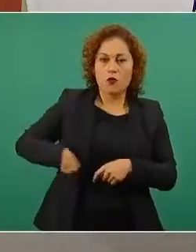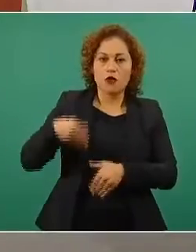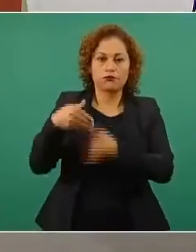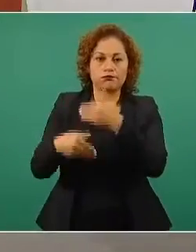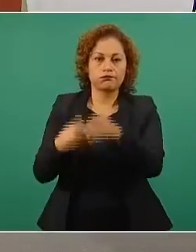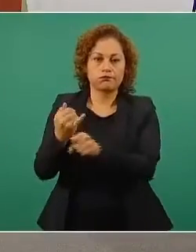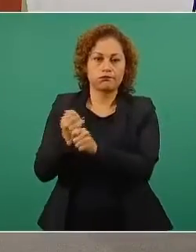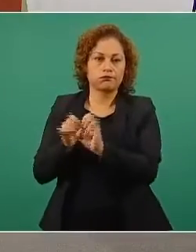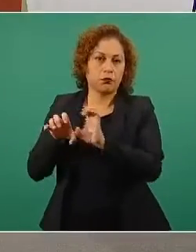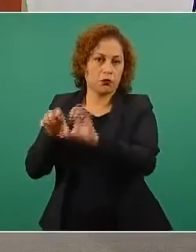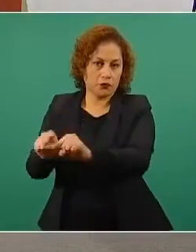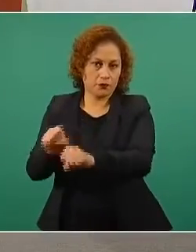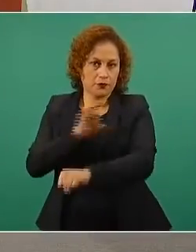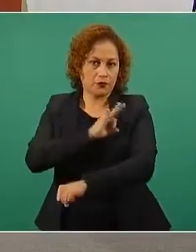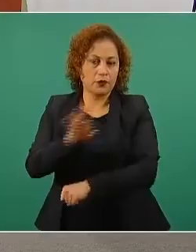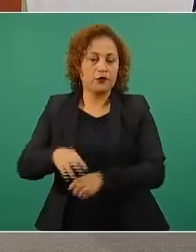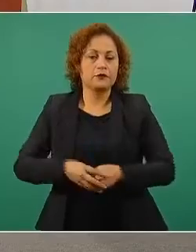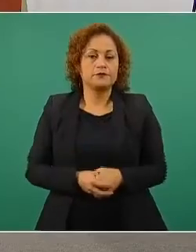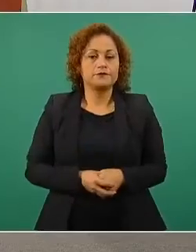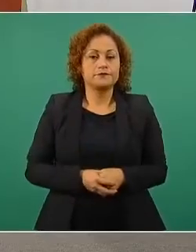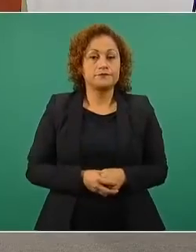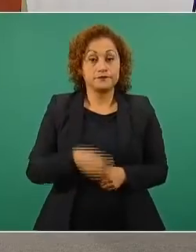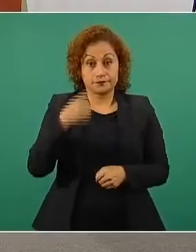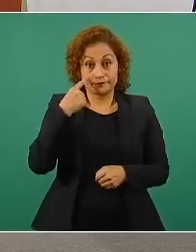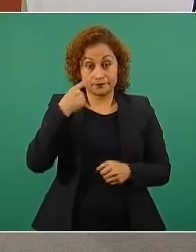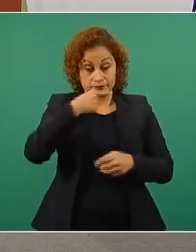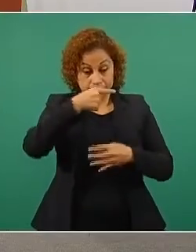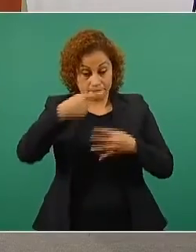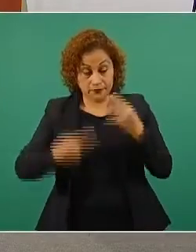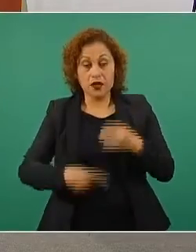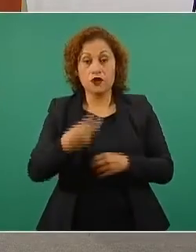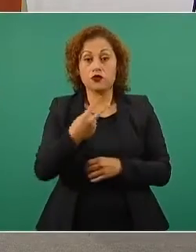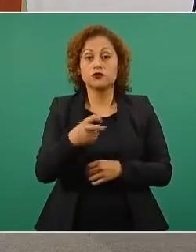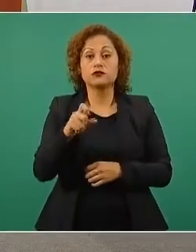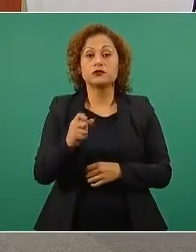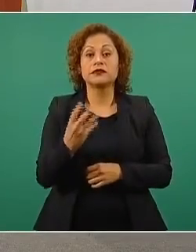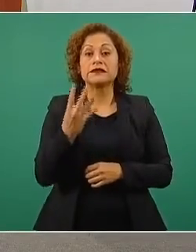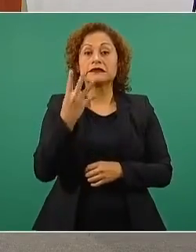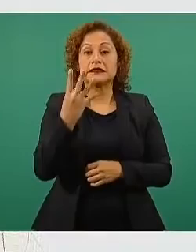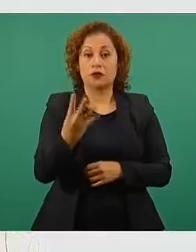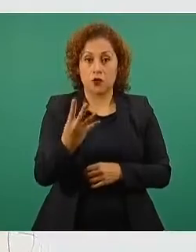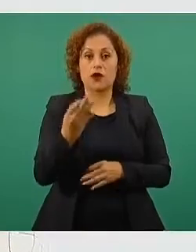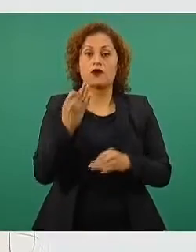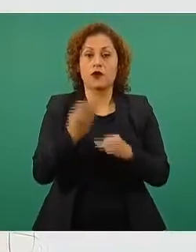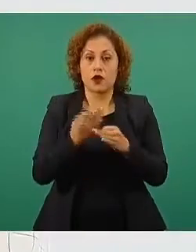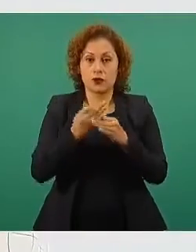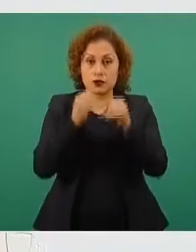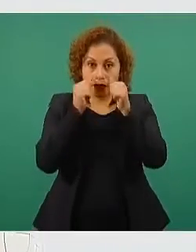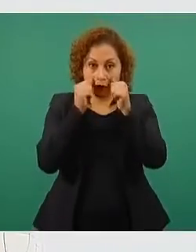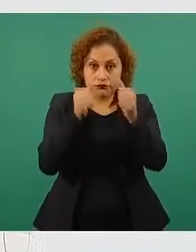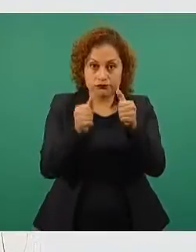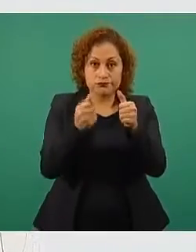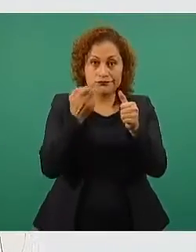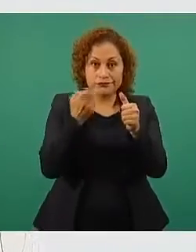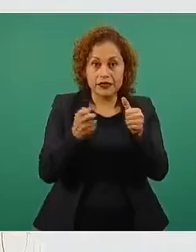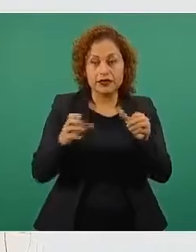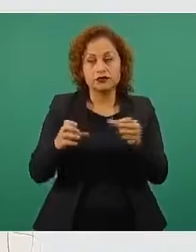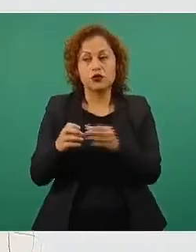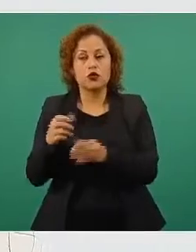De los 224 casos en atención, 12 son lamentables decesos.